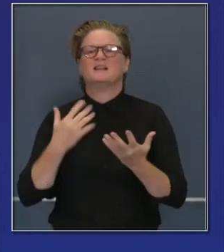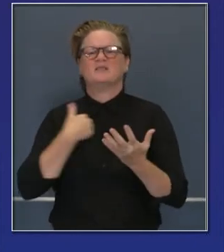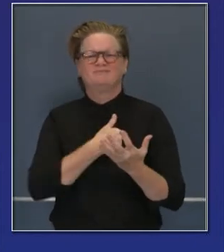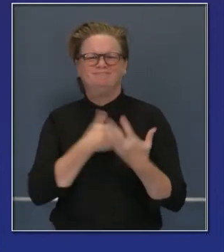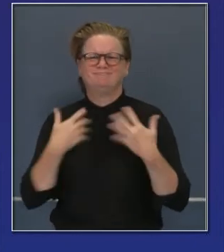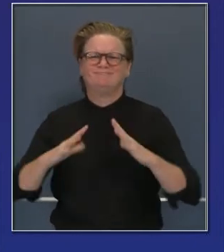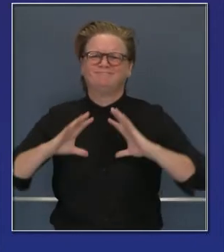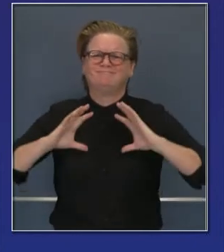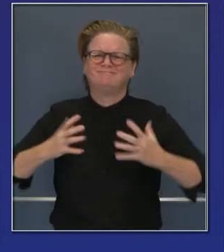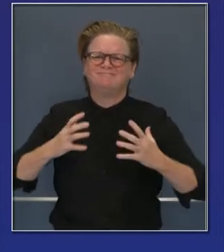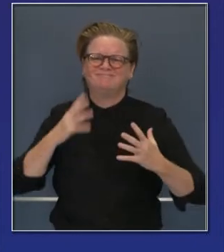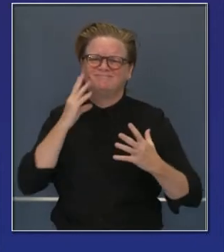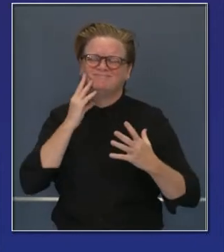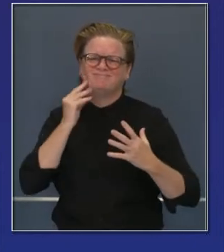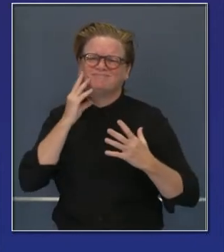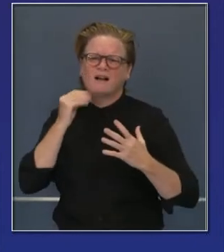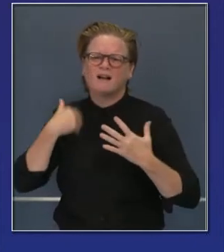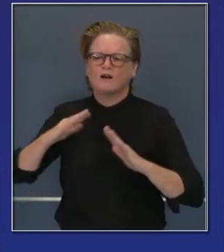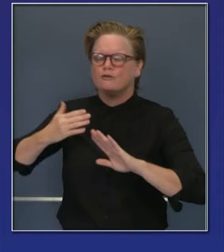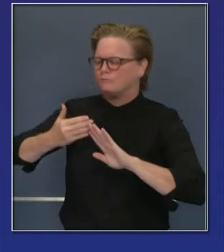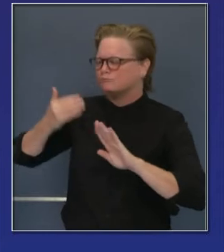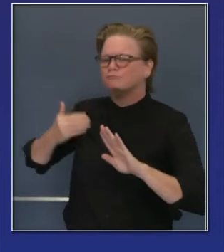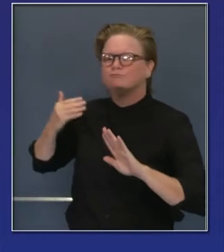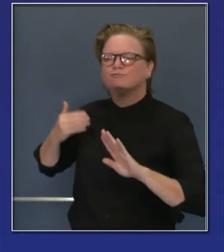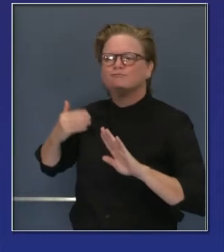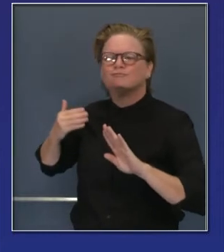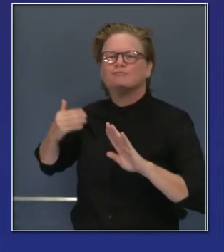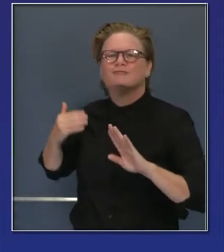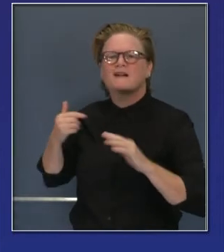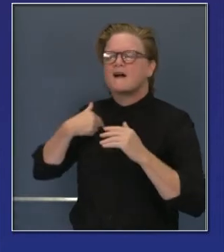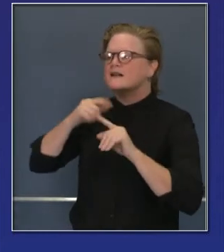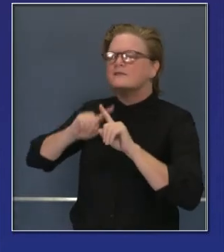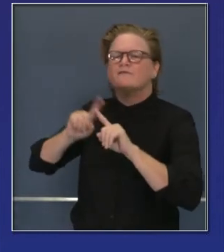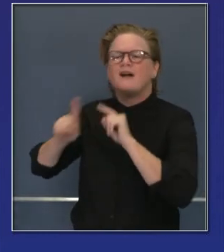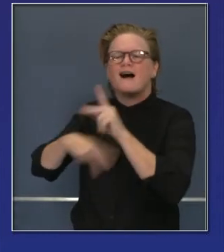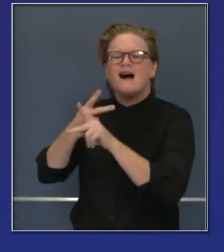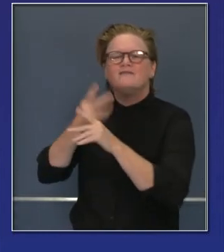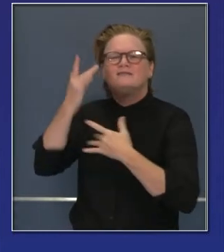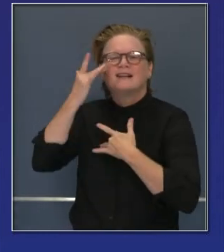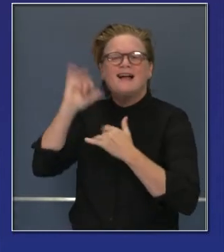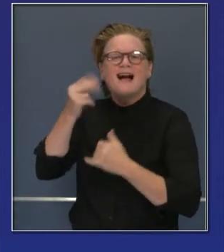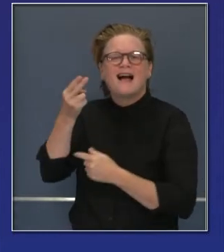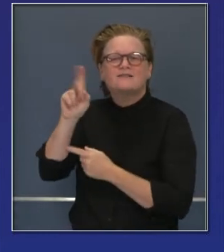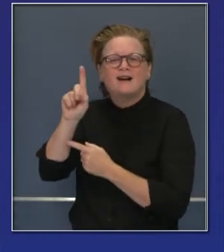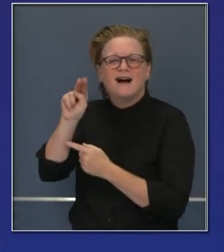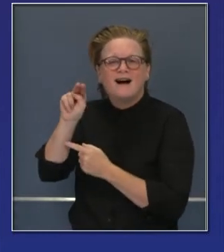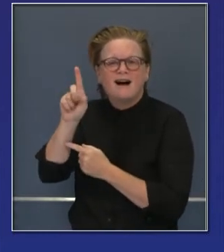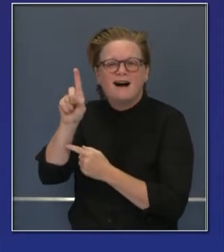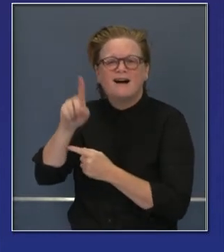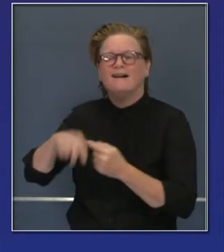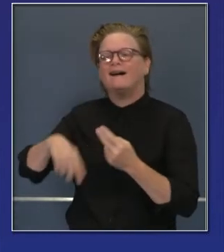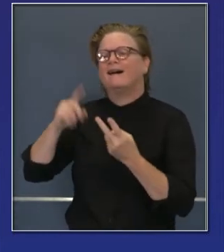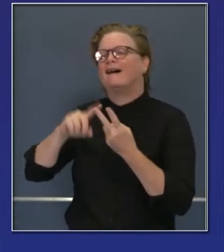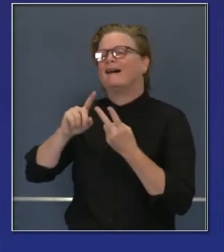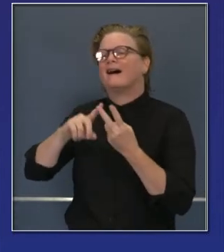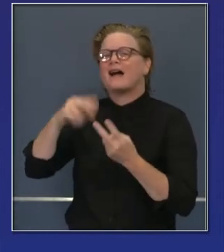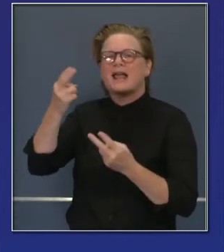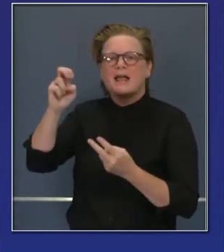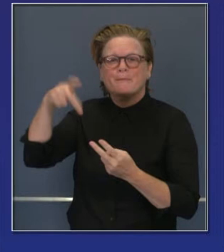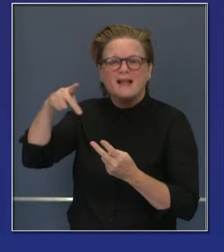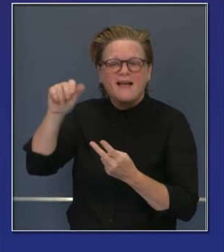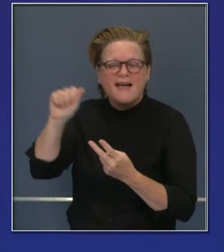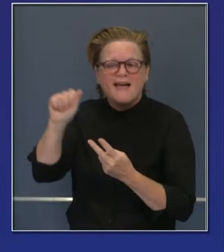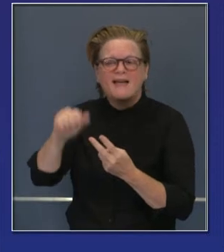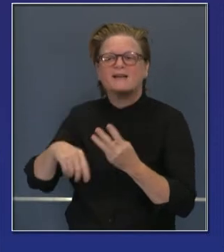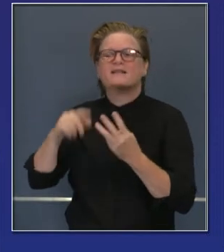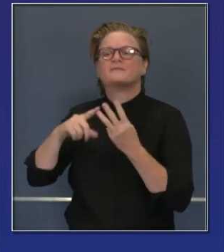las vacunas anuales que hacemos. experiencia que aprendimos con H1N1, hepatitis A y otras estamos